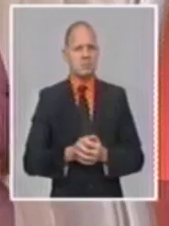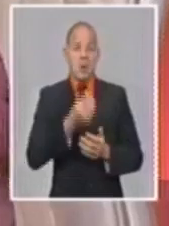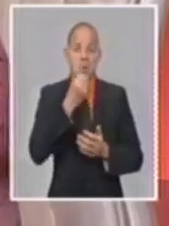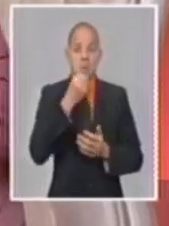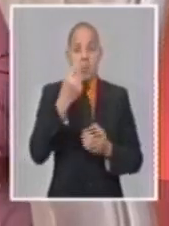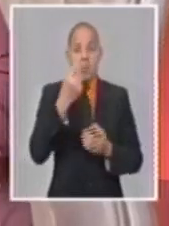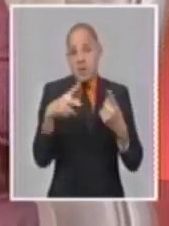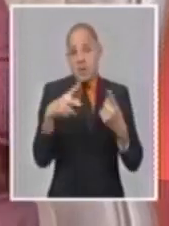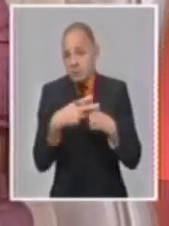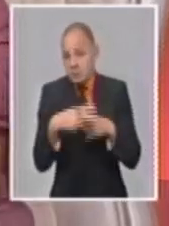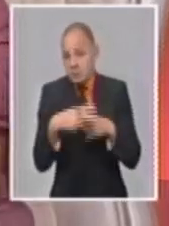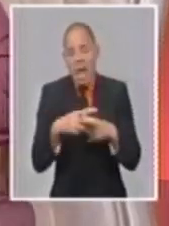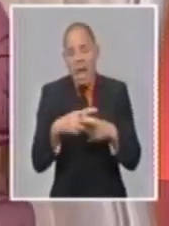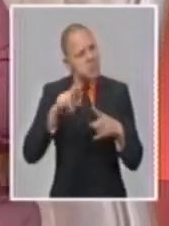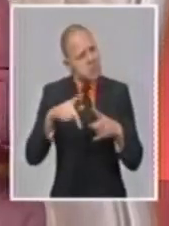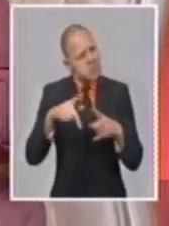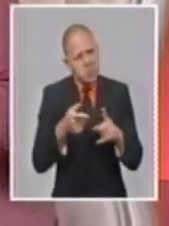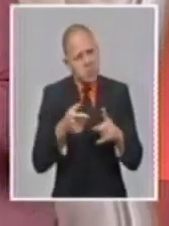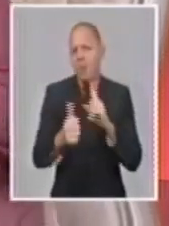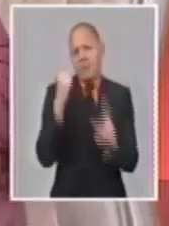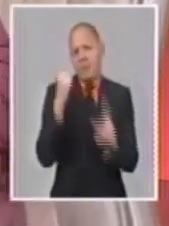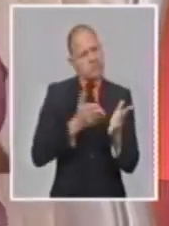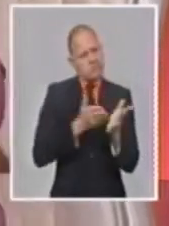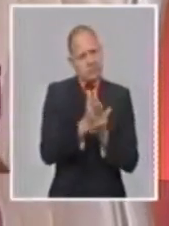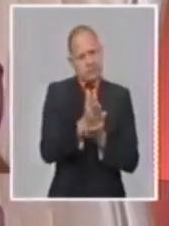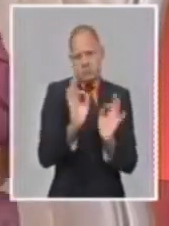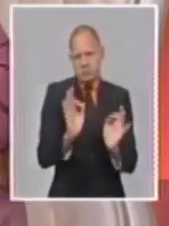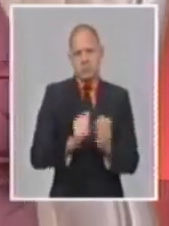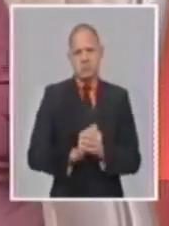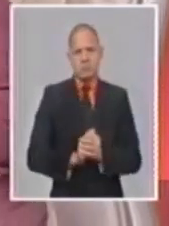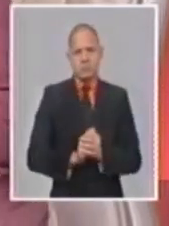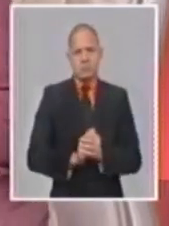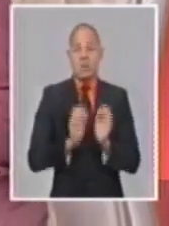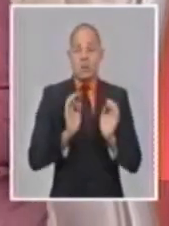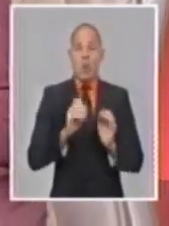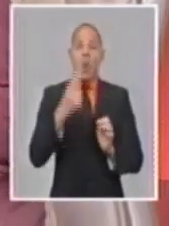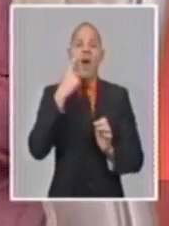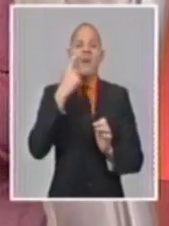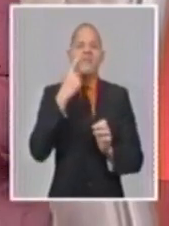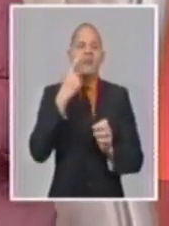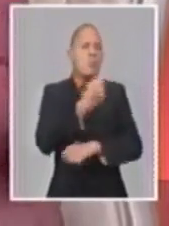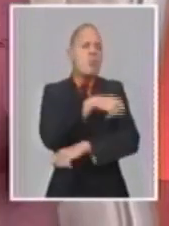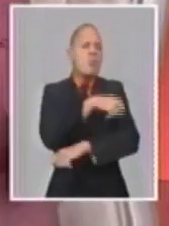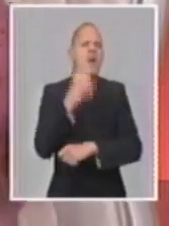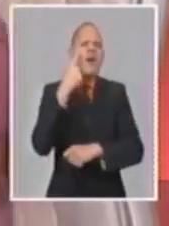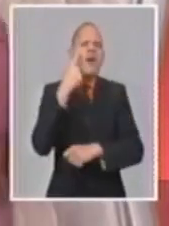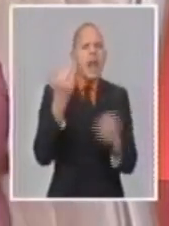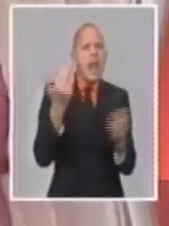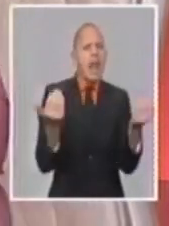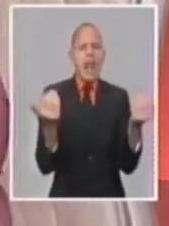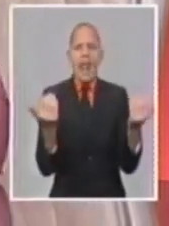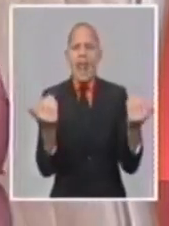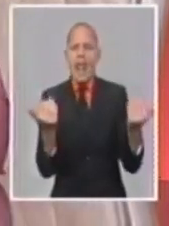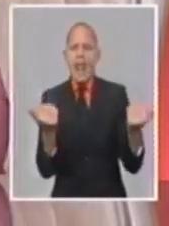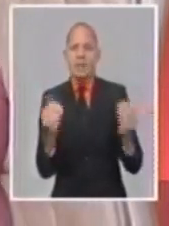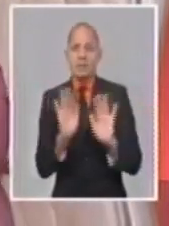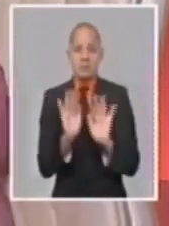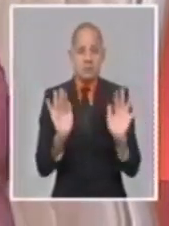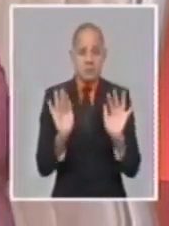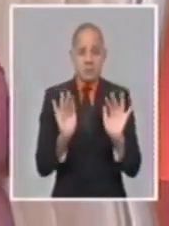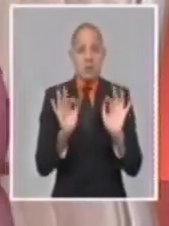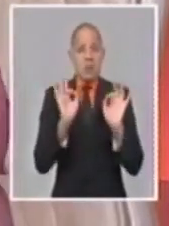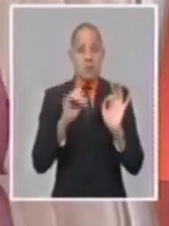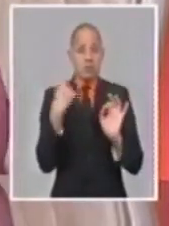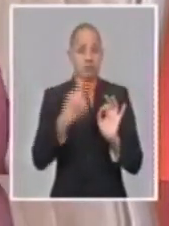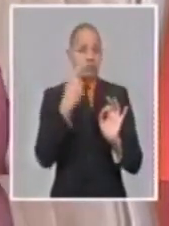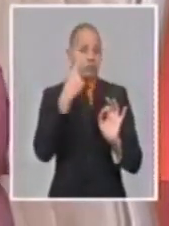temor de buscar otras reevaluaciones y otros pronunciamientos al respecto, porque además la protección a todos